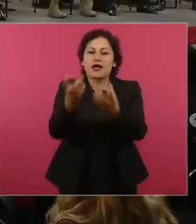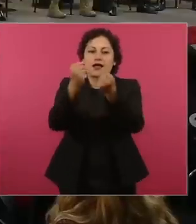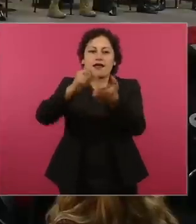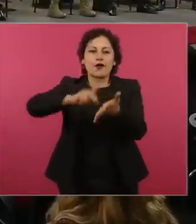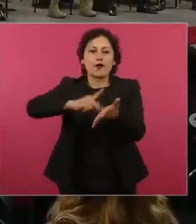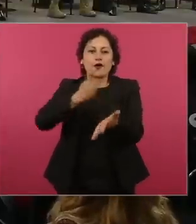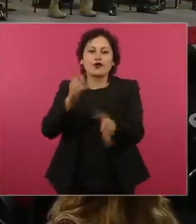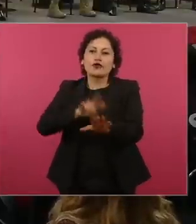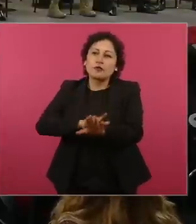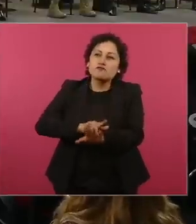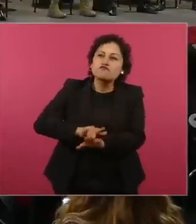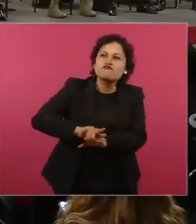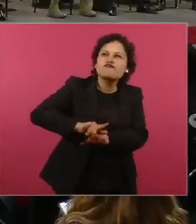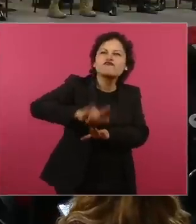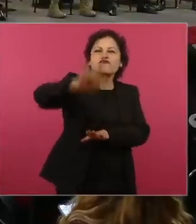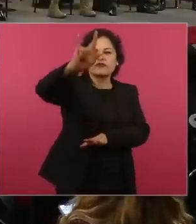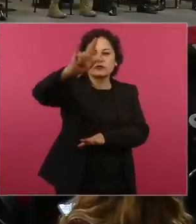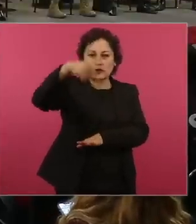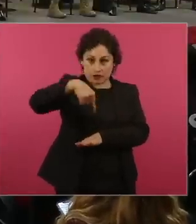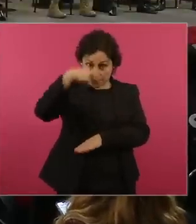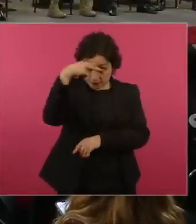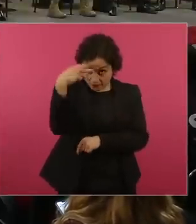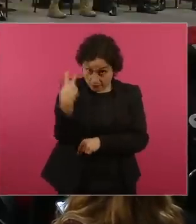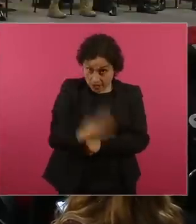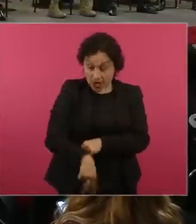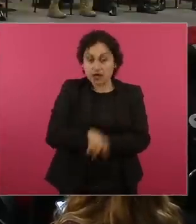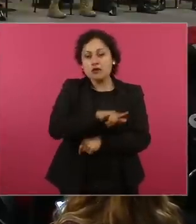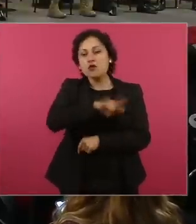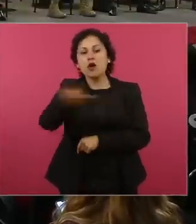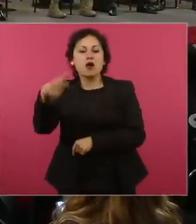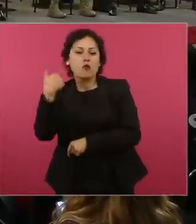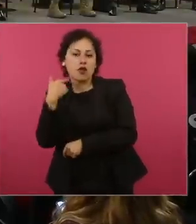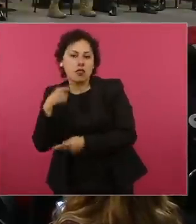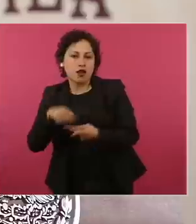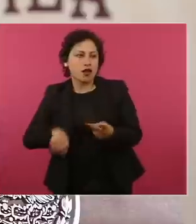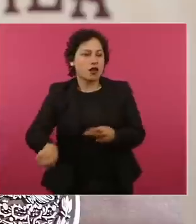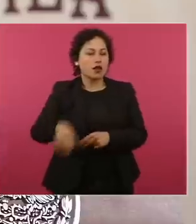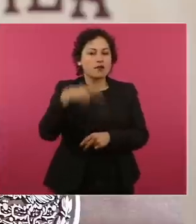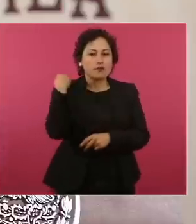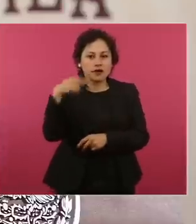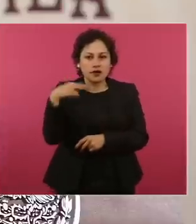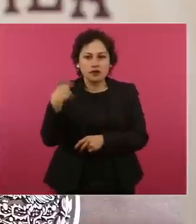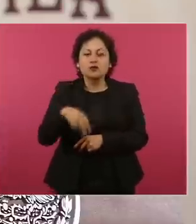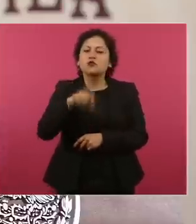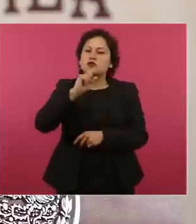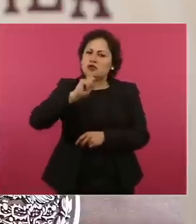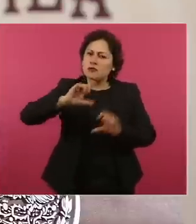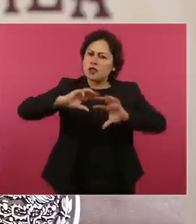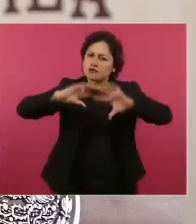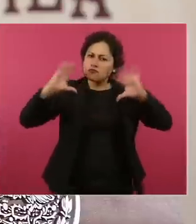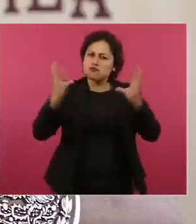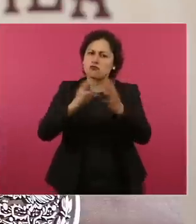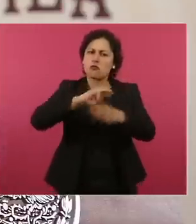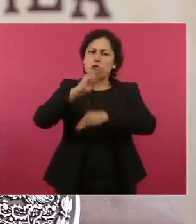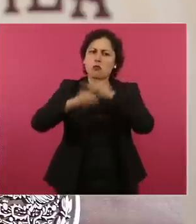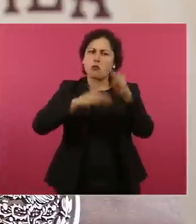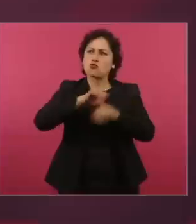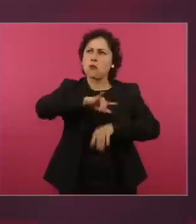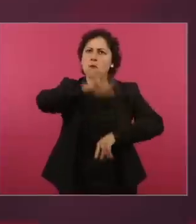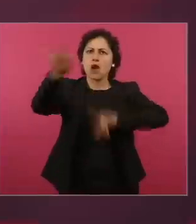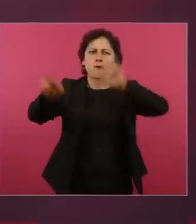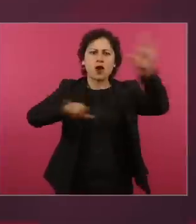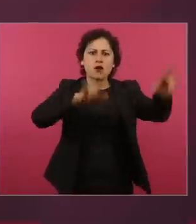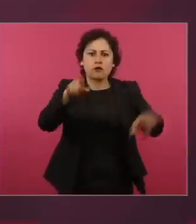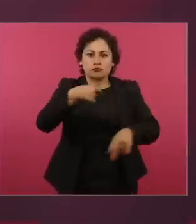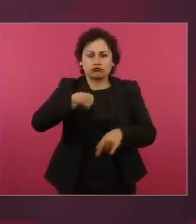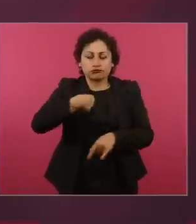solamente en México, no solamente en Guadalajara y en Veracruz, sino en otras partes del mundo. Volábamos a